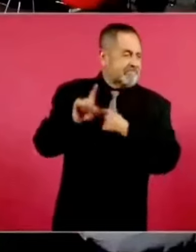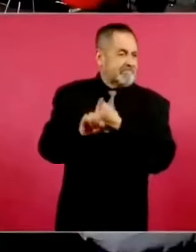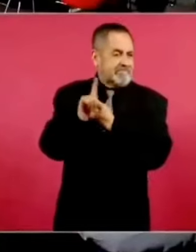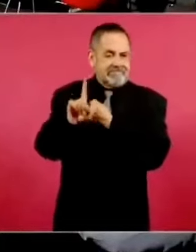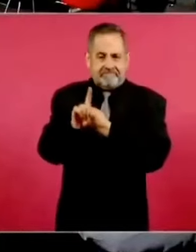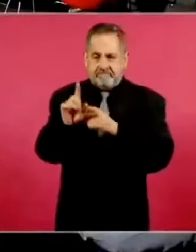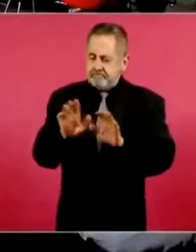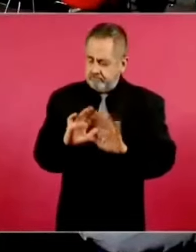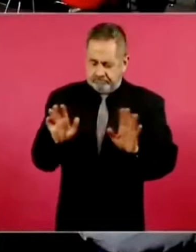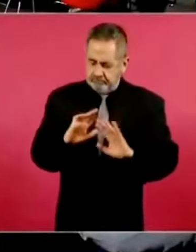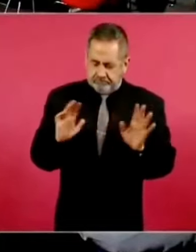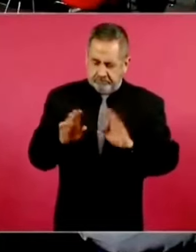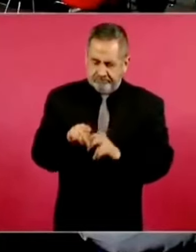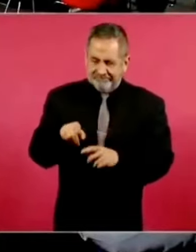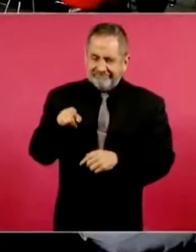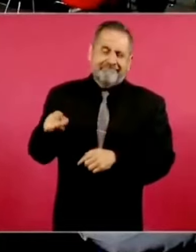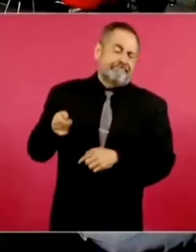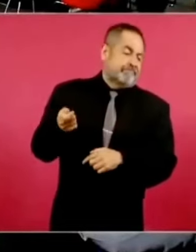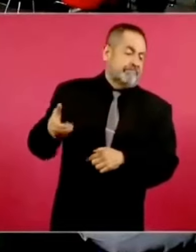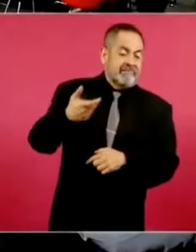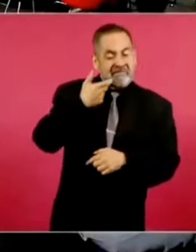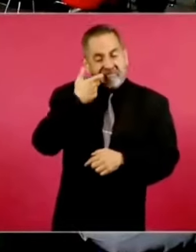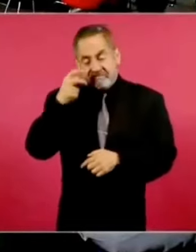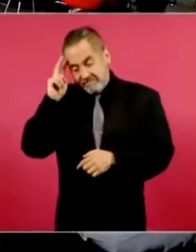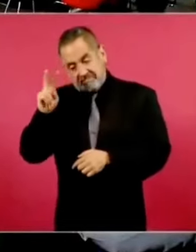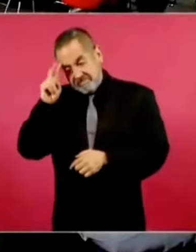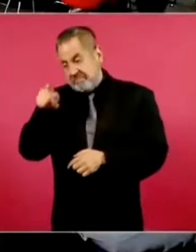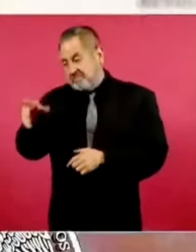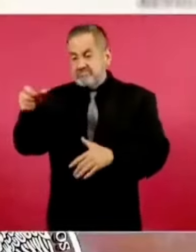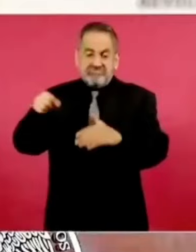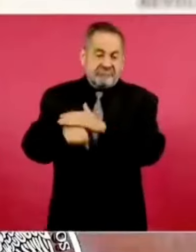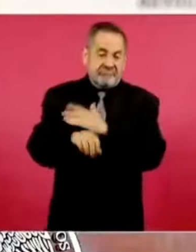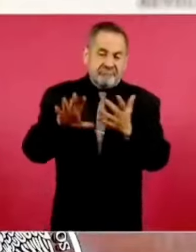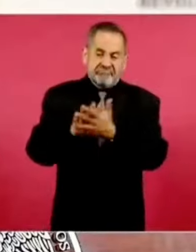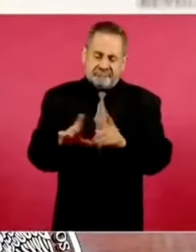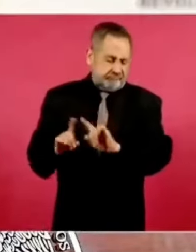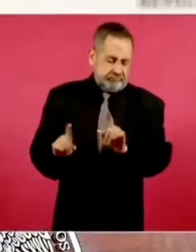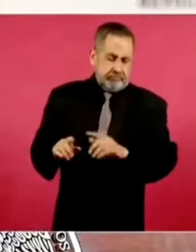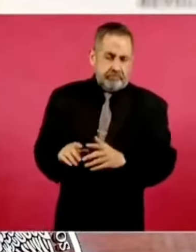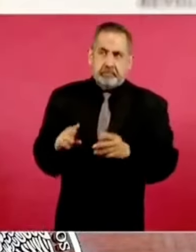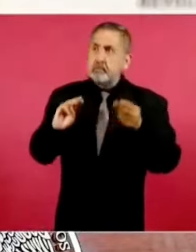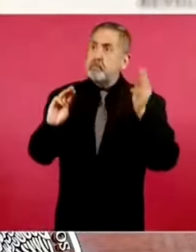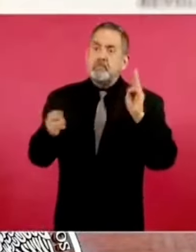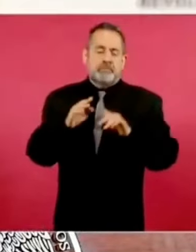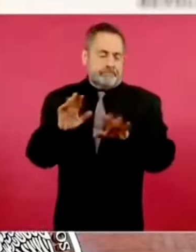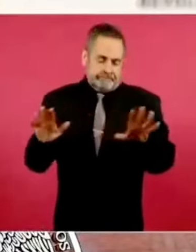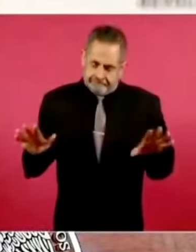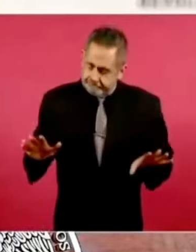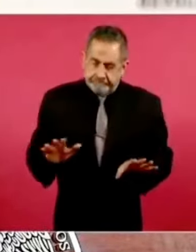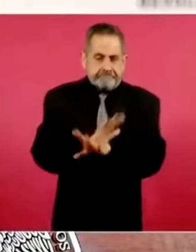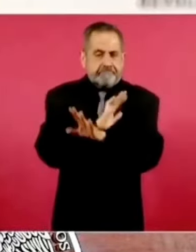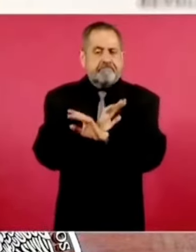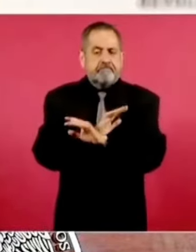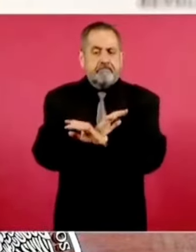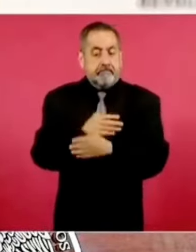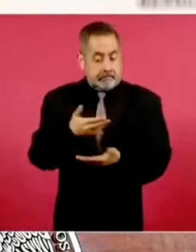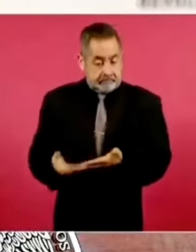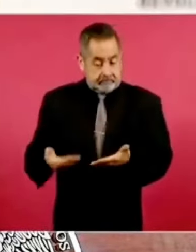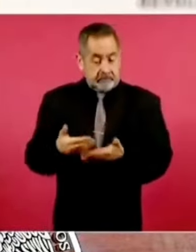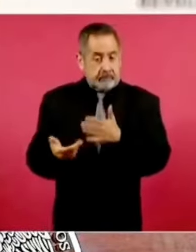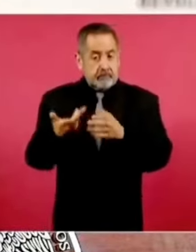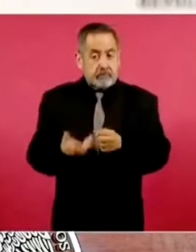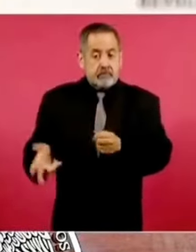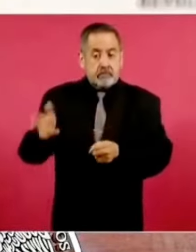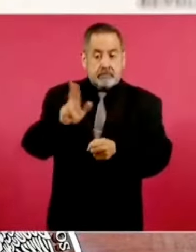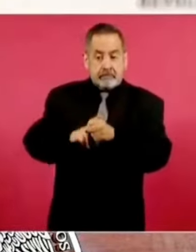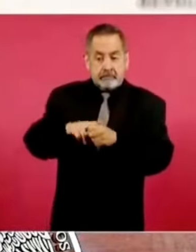adicción, como un individuo que debe estar encerrado. Hoy los hospitales psiquiátricos en todo el